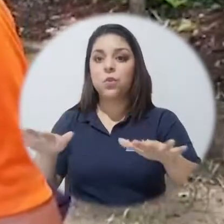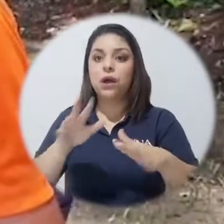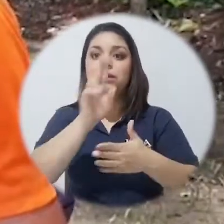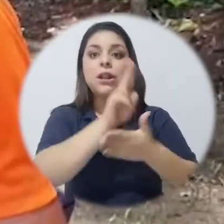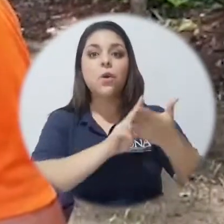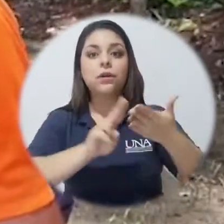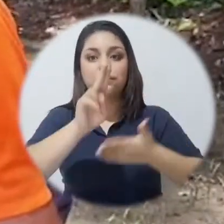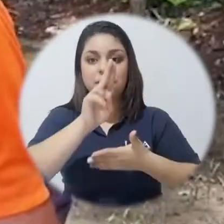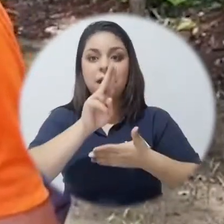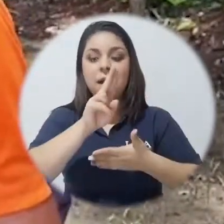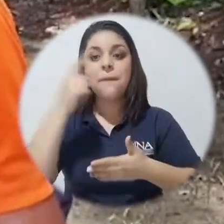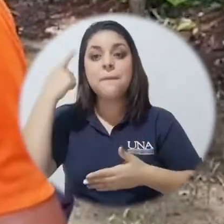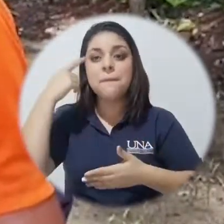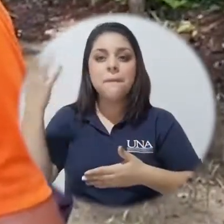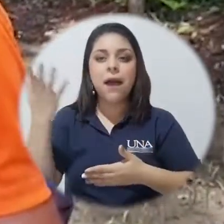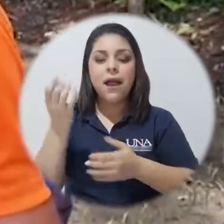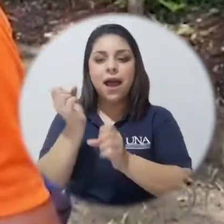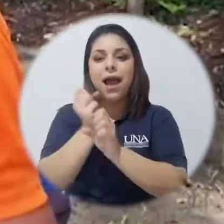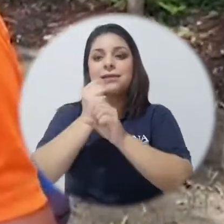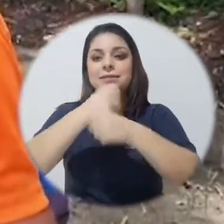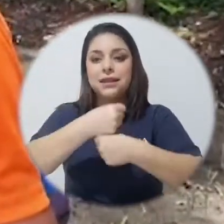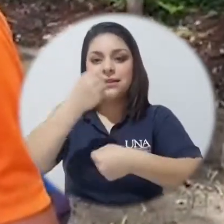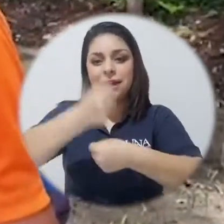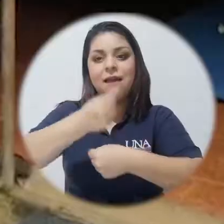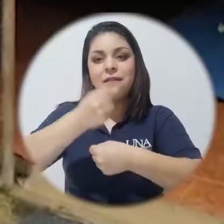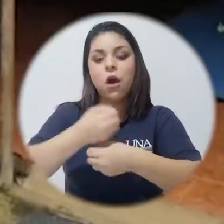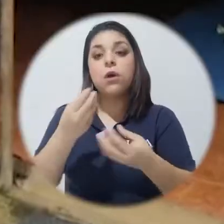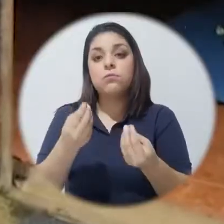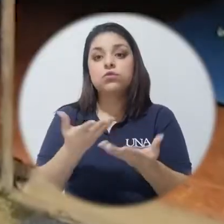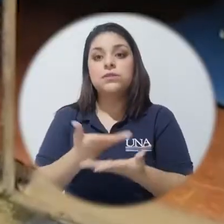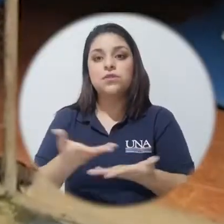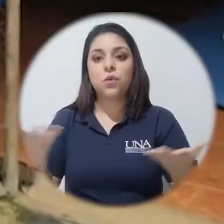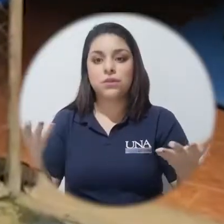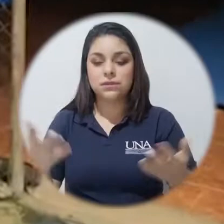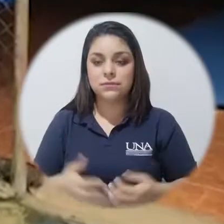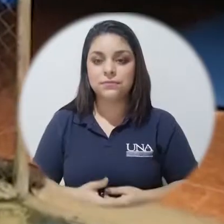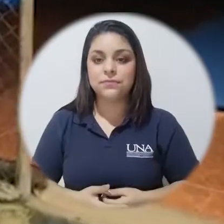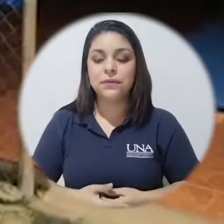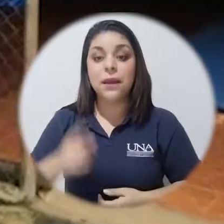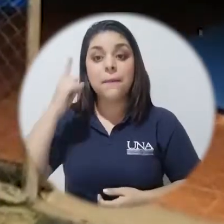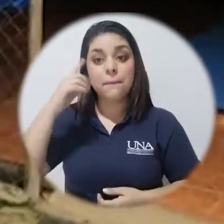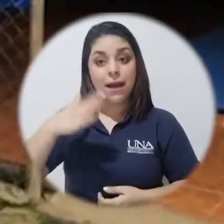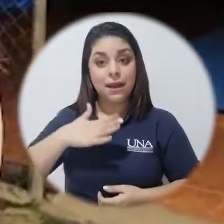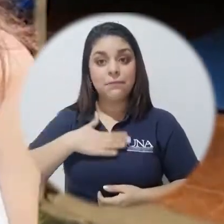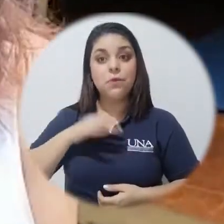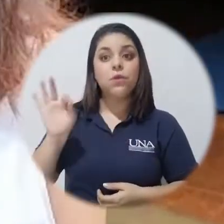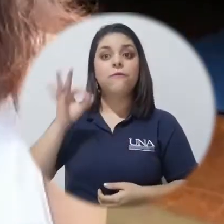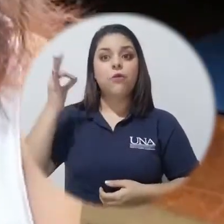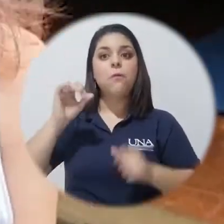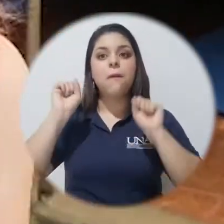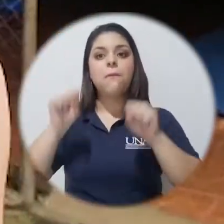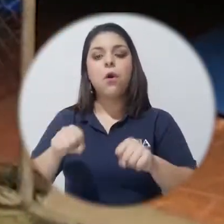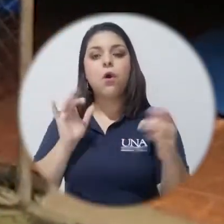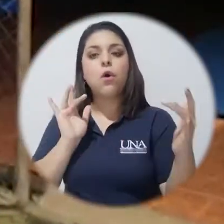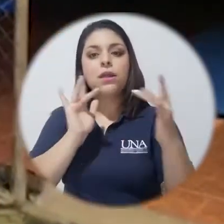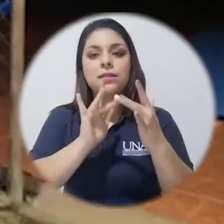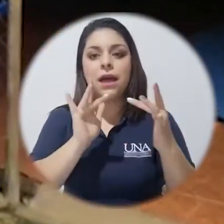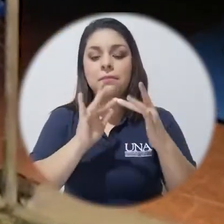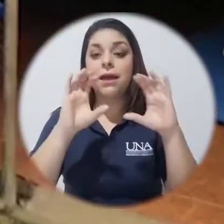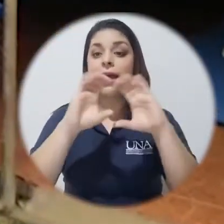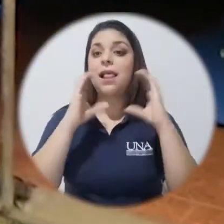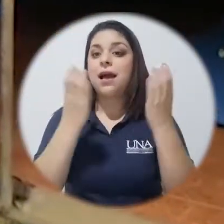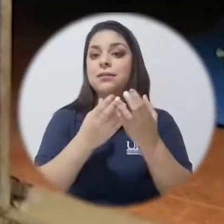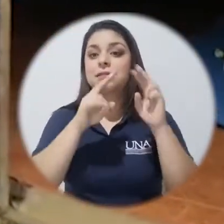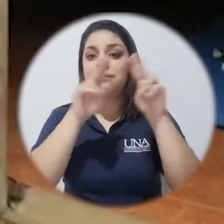y para hacer trabajos y muchas cosas. Bueno, para mí es un medio para poder conectarme a las clases virtuales, ya que